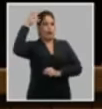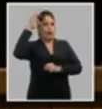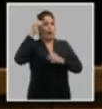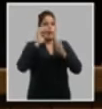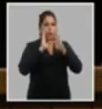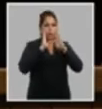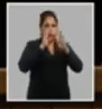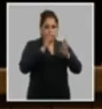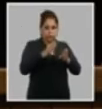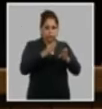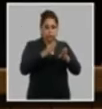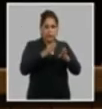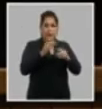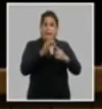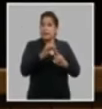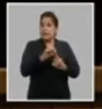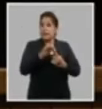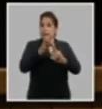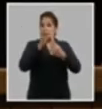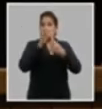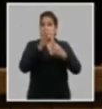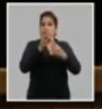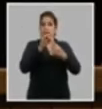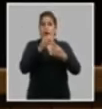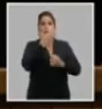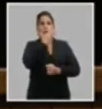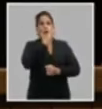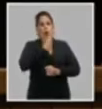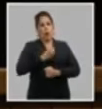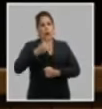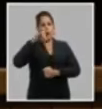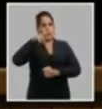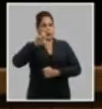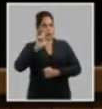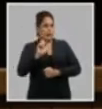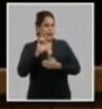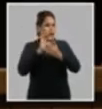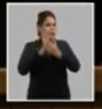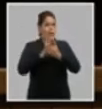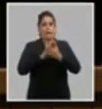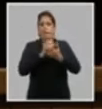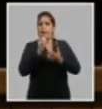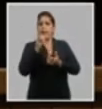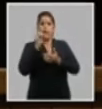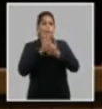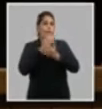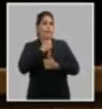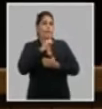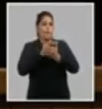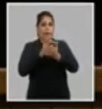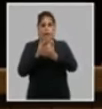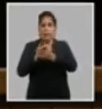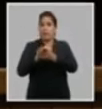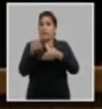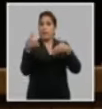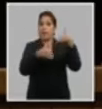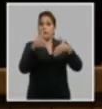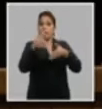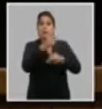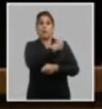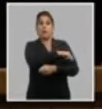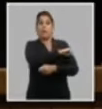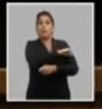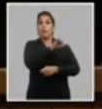diferenciado en especial con las nuevas generaciones el control exigencia y participación del